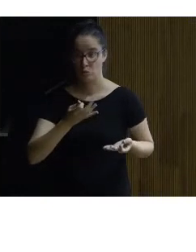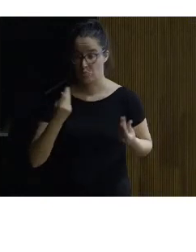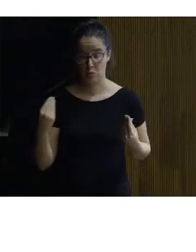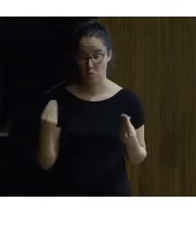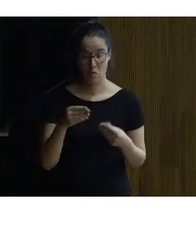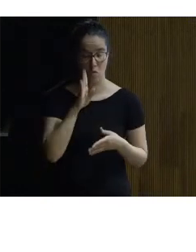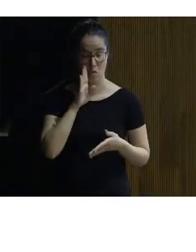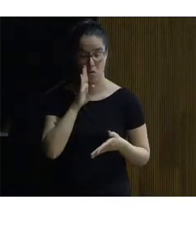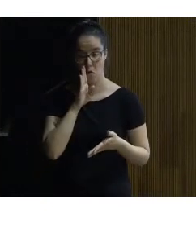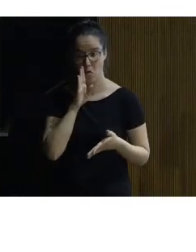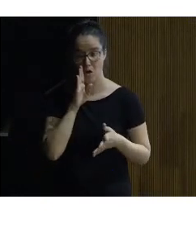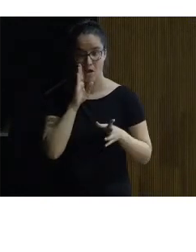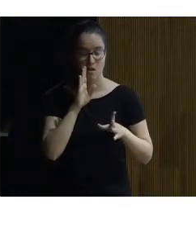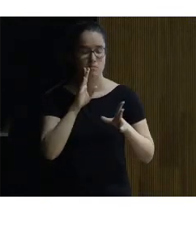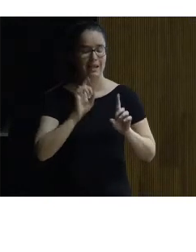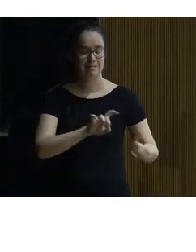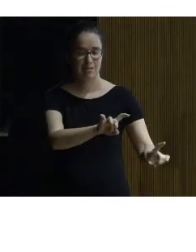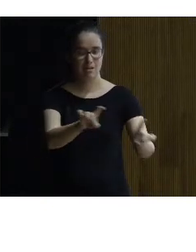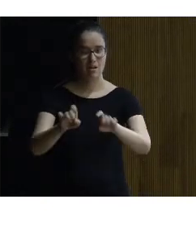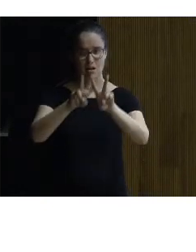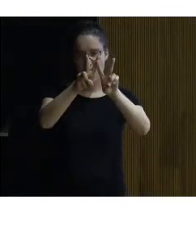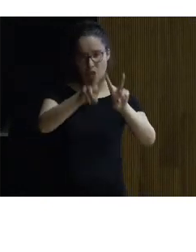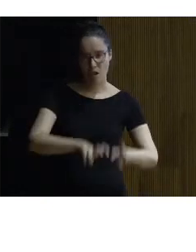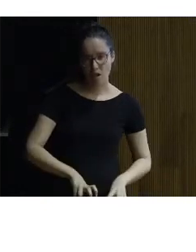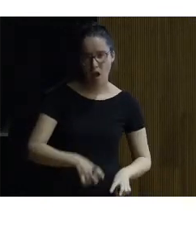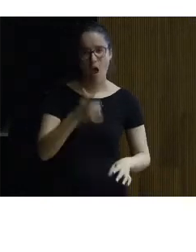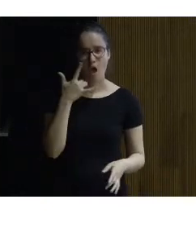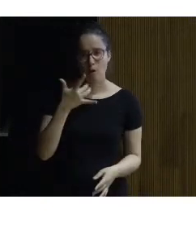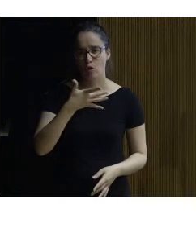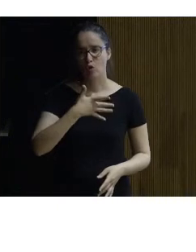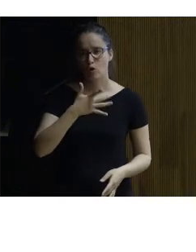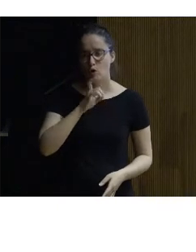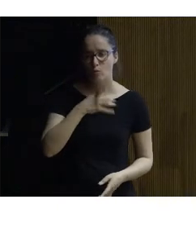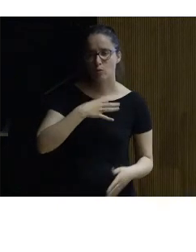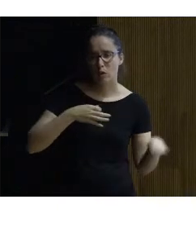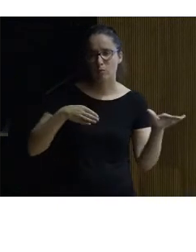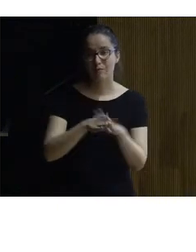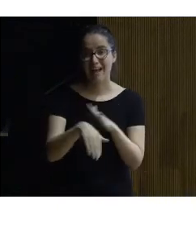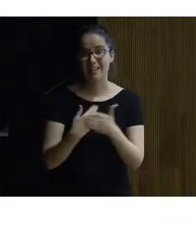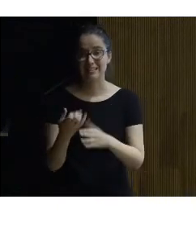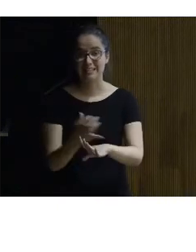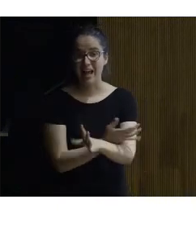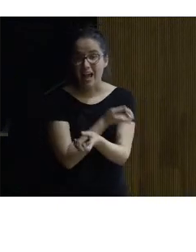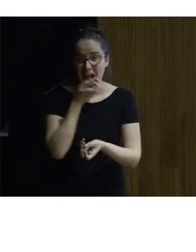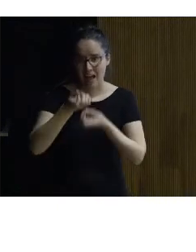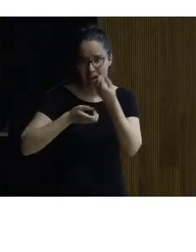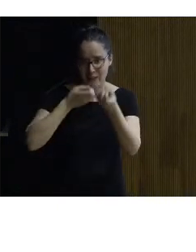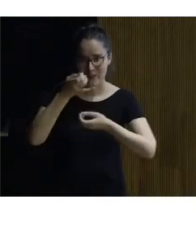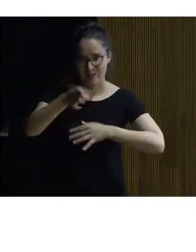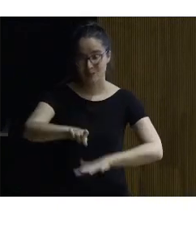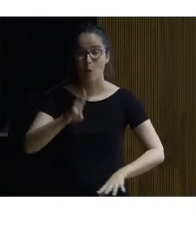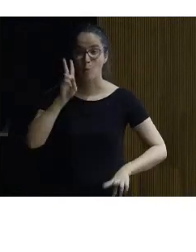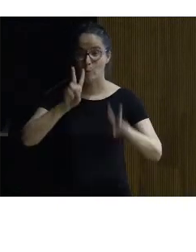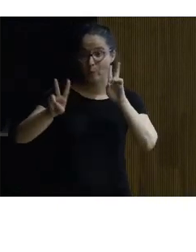intervención analizar el itinerario ver el itinerario cómo podemos acceder incluso a jardines se puede llegar a este jardín ver